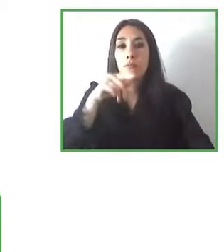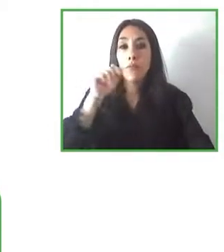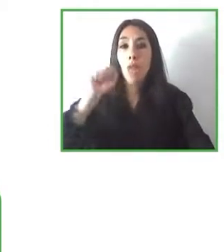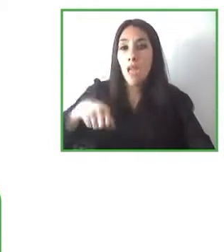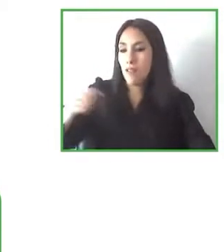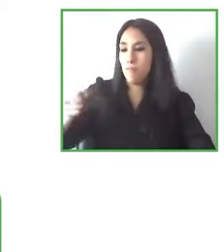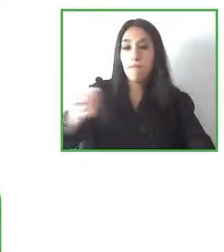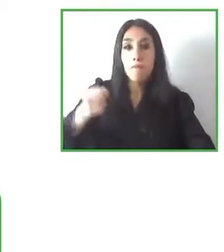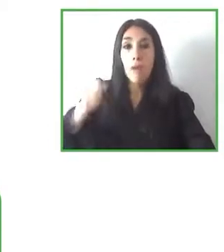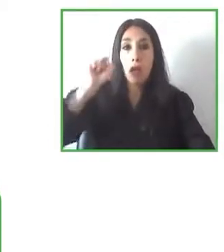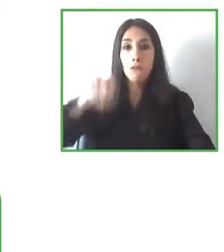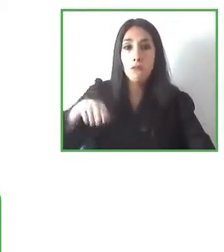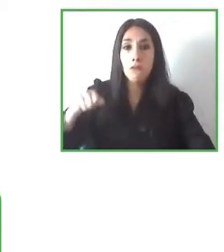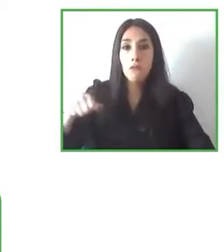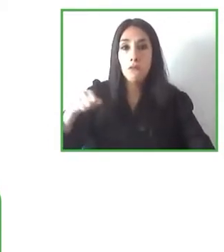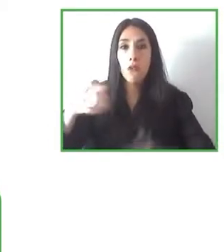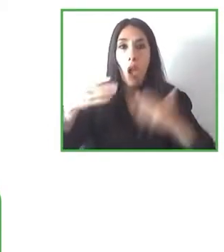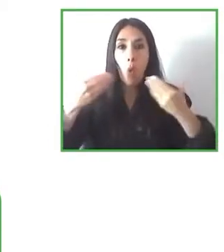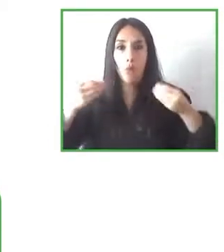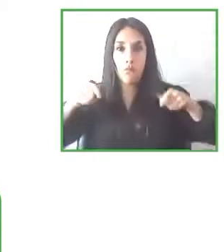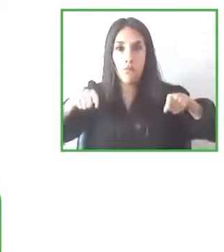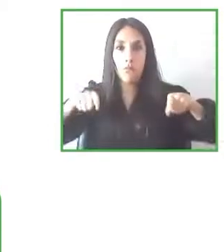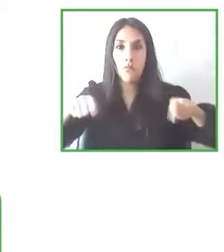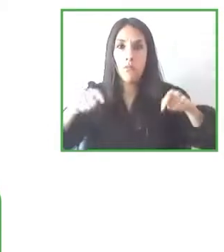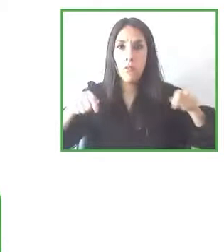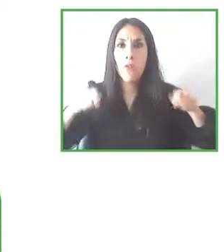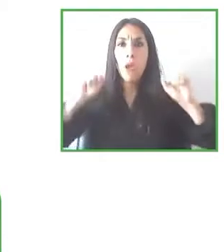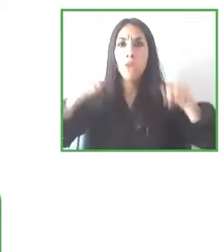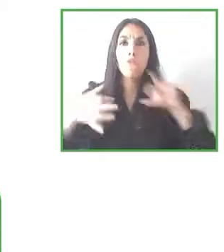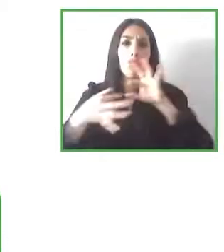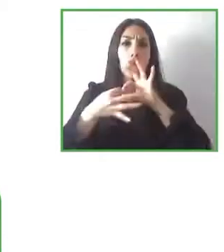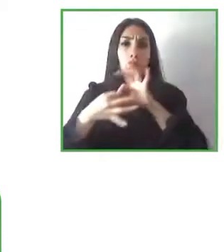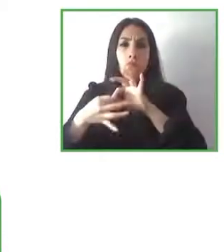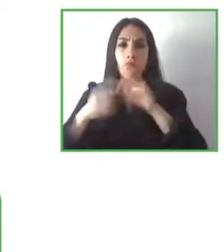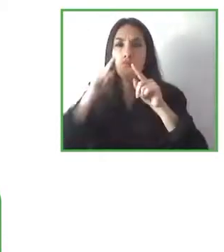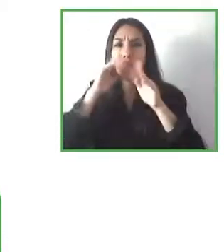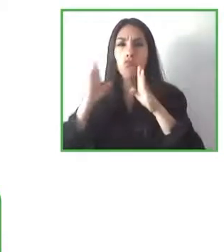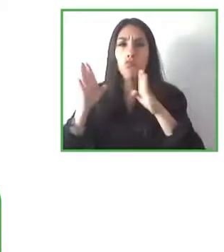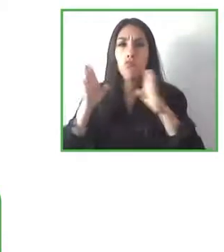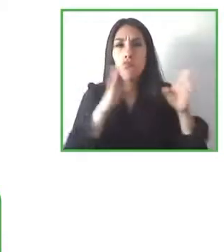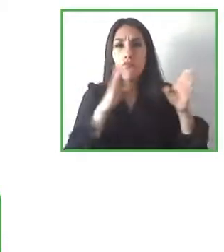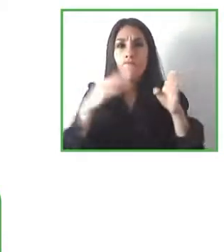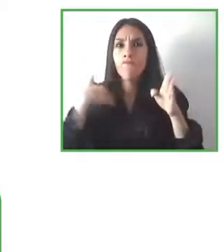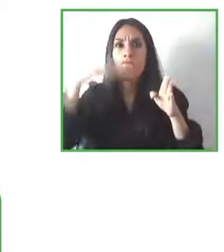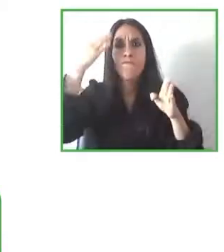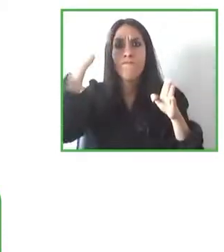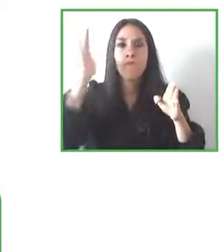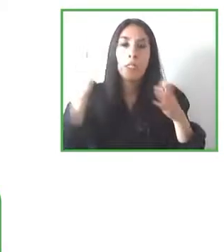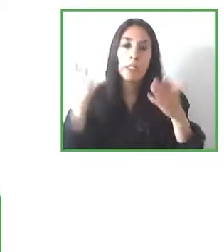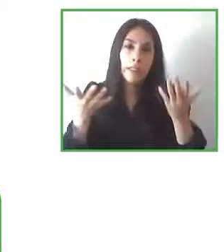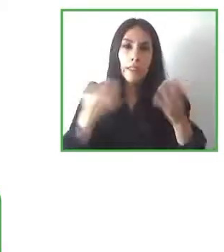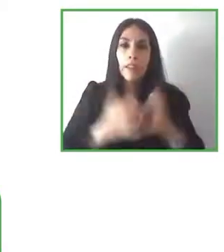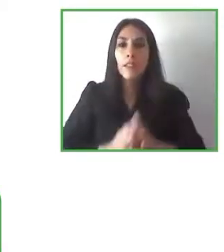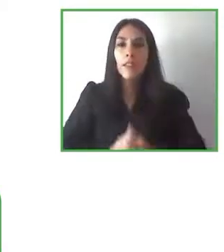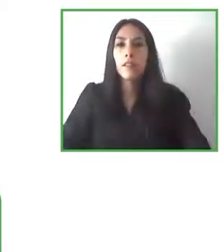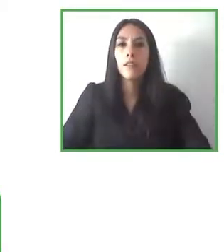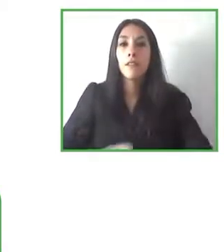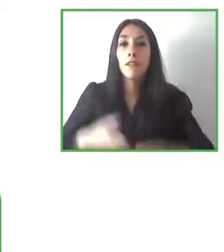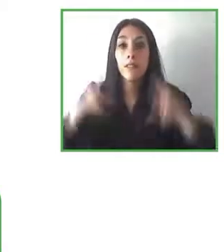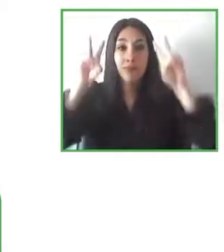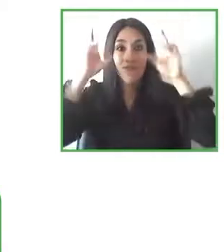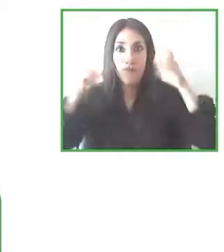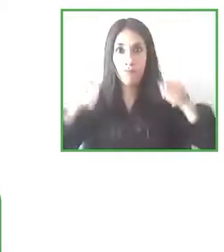silla de ruedas eléctrica en este caso y por último bueno pues hemos visto una aplicación